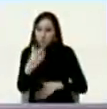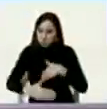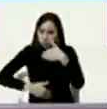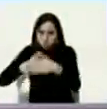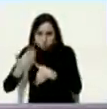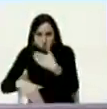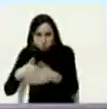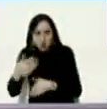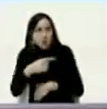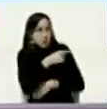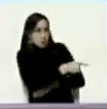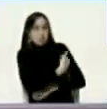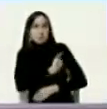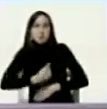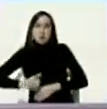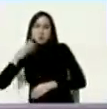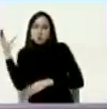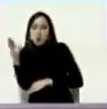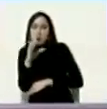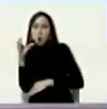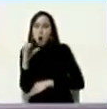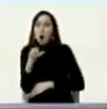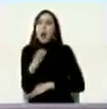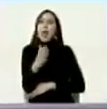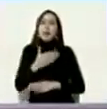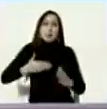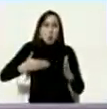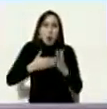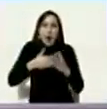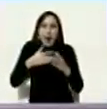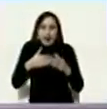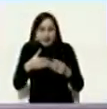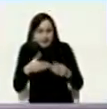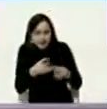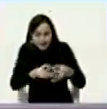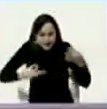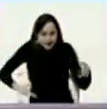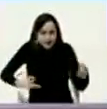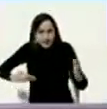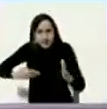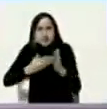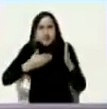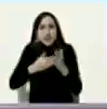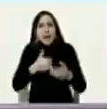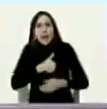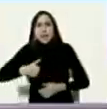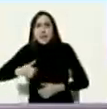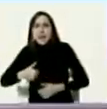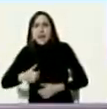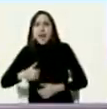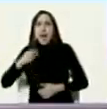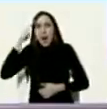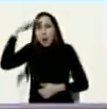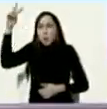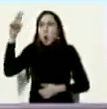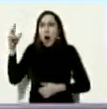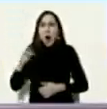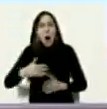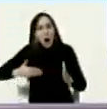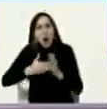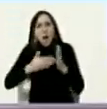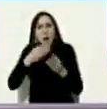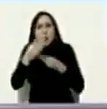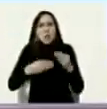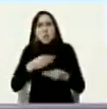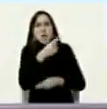conspiración de iván duque para sabotear este acuerdo para sabotear la negociación en méxico con acciones con